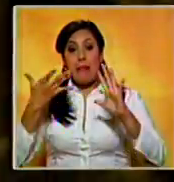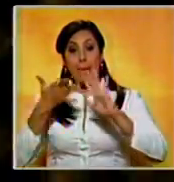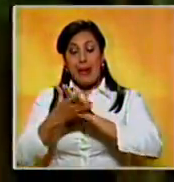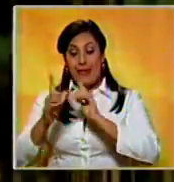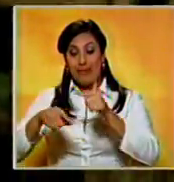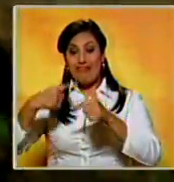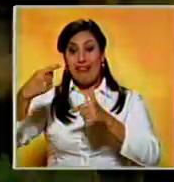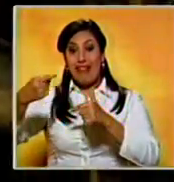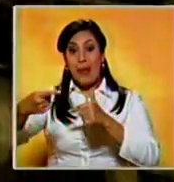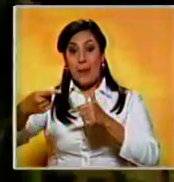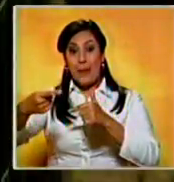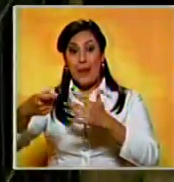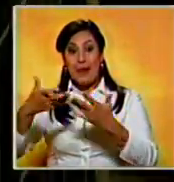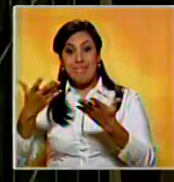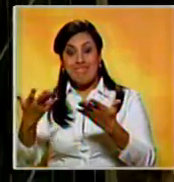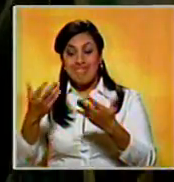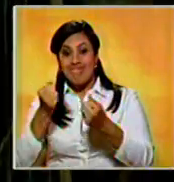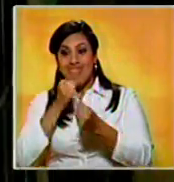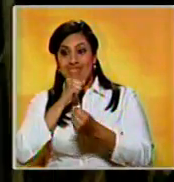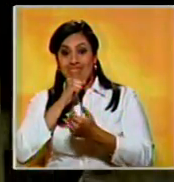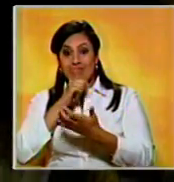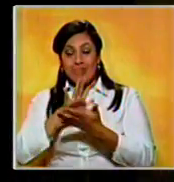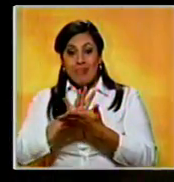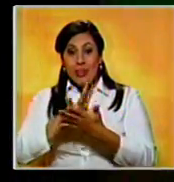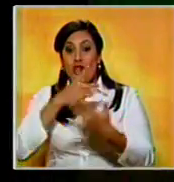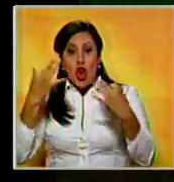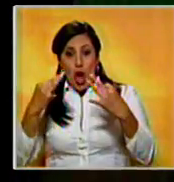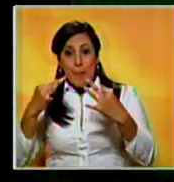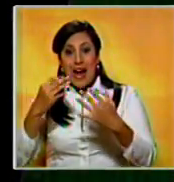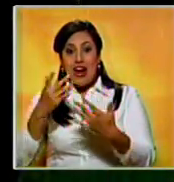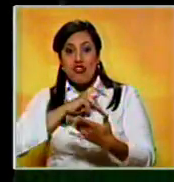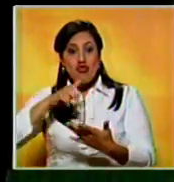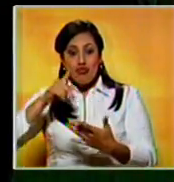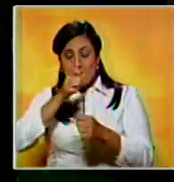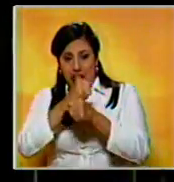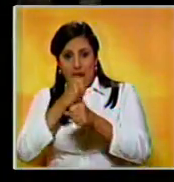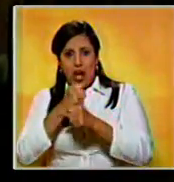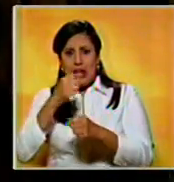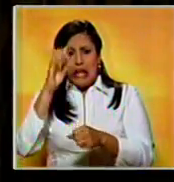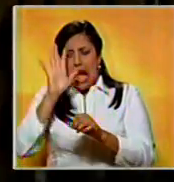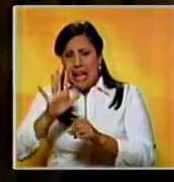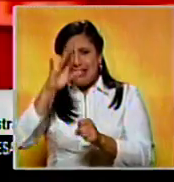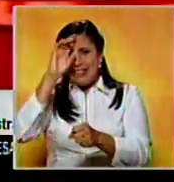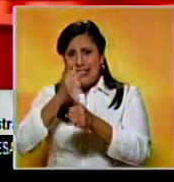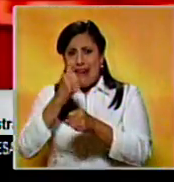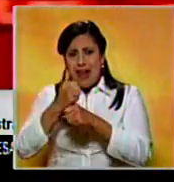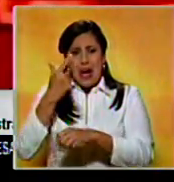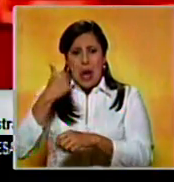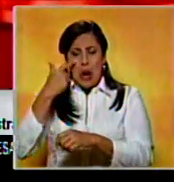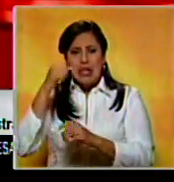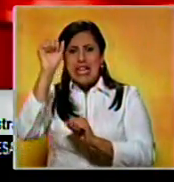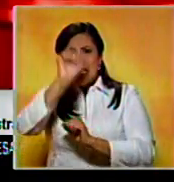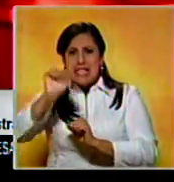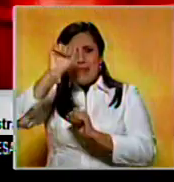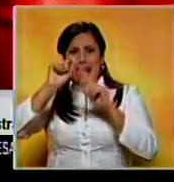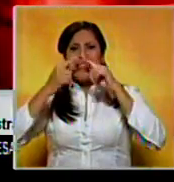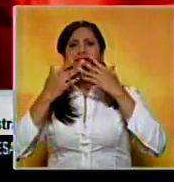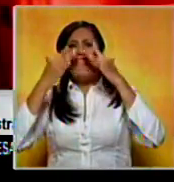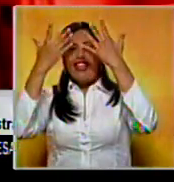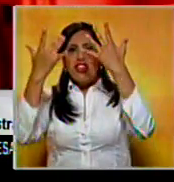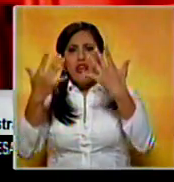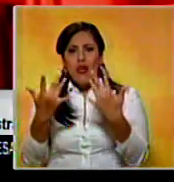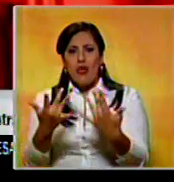la situación fue normal como todos los trabajadores nosotros hacemos, los limpiadores de ventana.